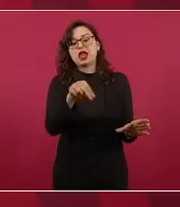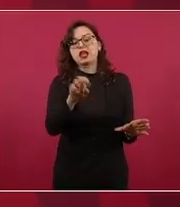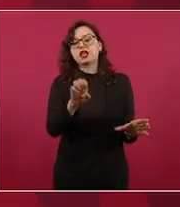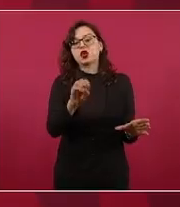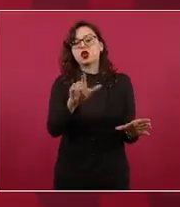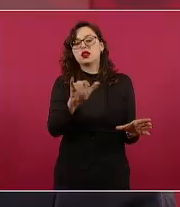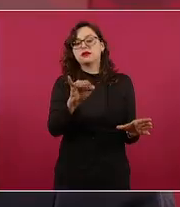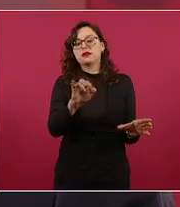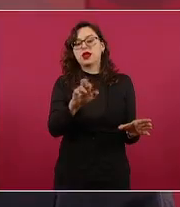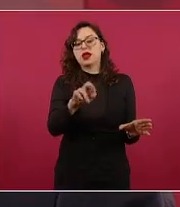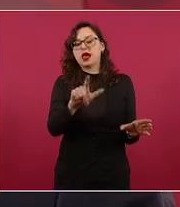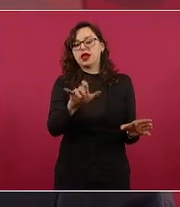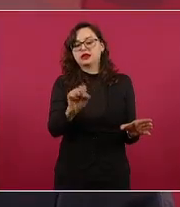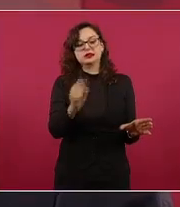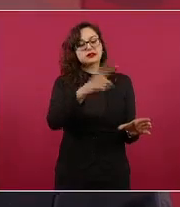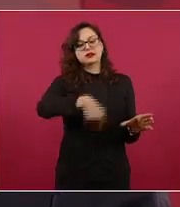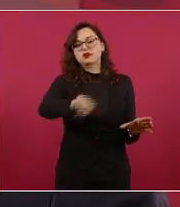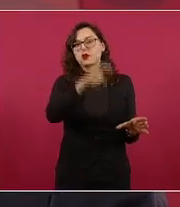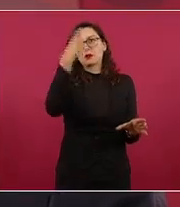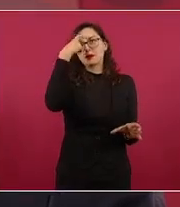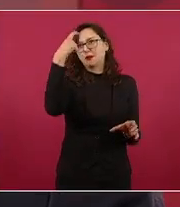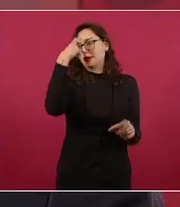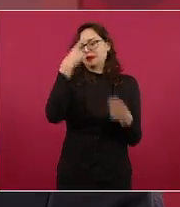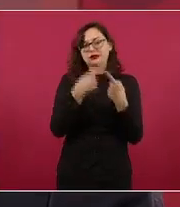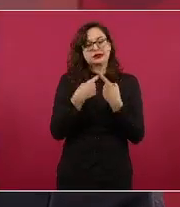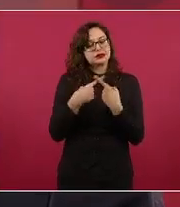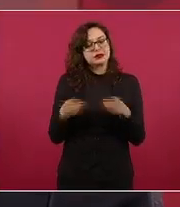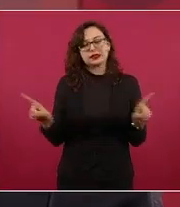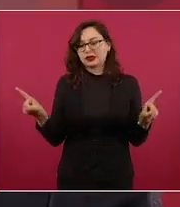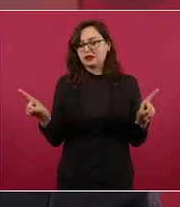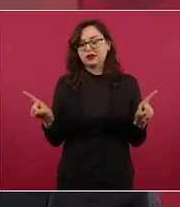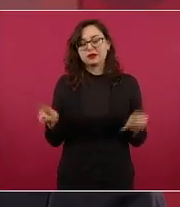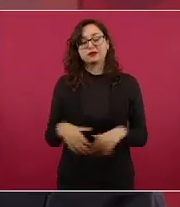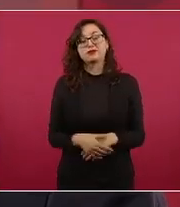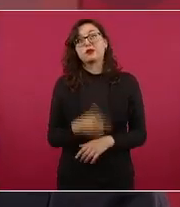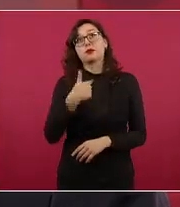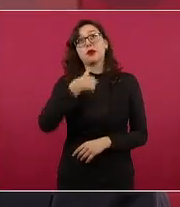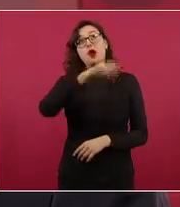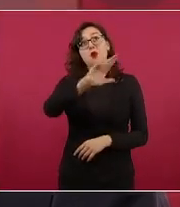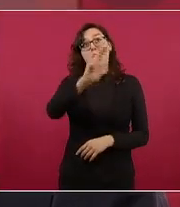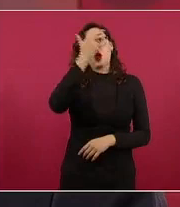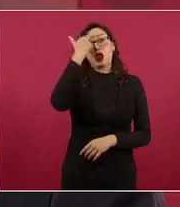al secretario de hacienda de pedro aspo